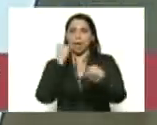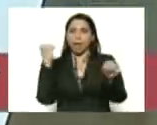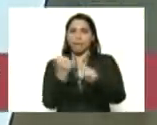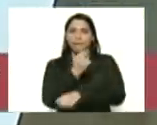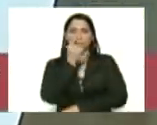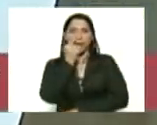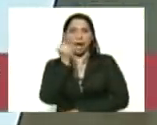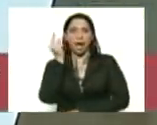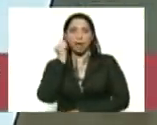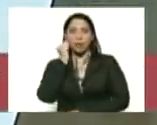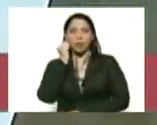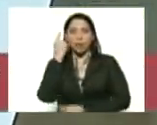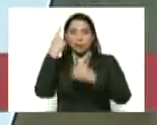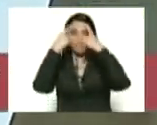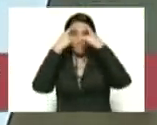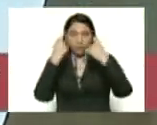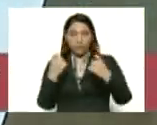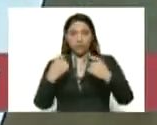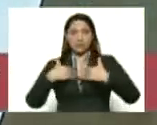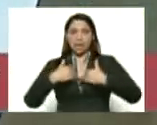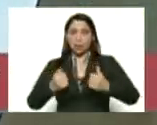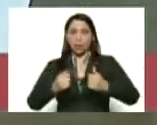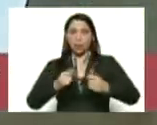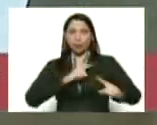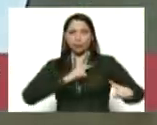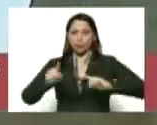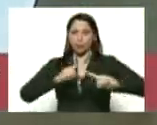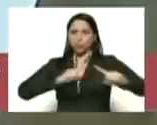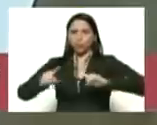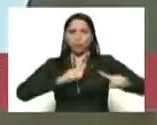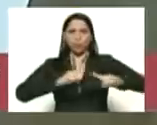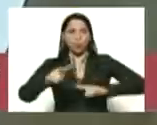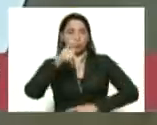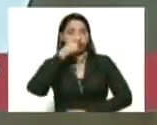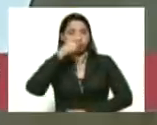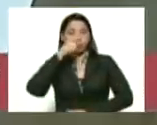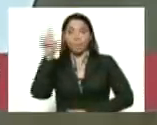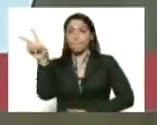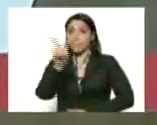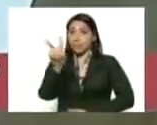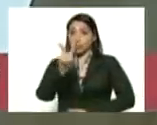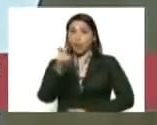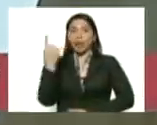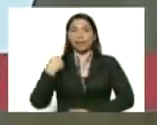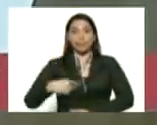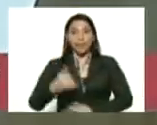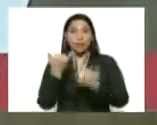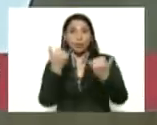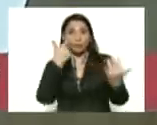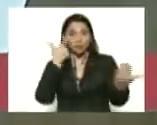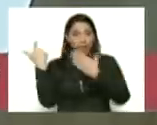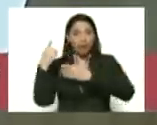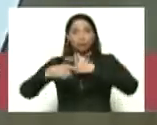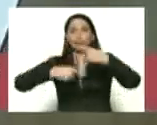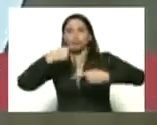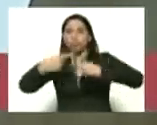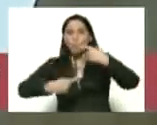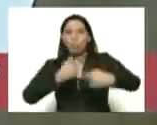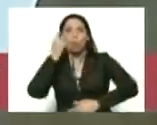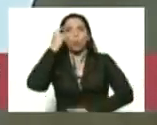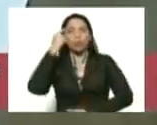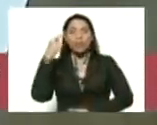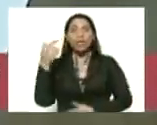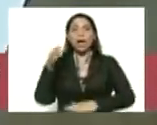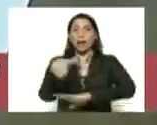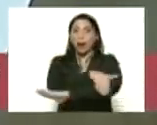trabajadoras profesionales de la salud activados. Venezuela tiene en este momento diariamente en la calle, en